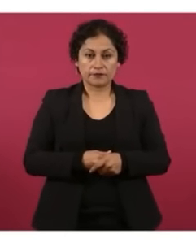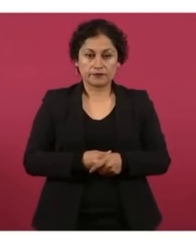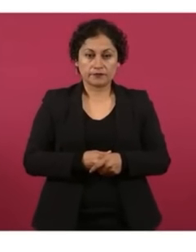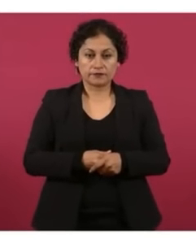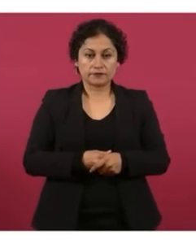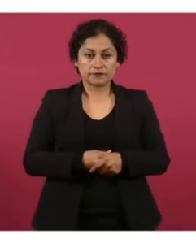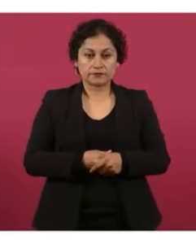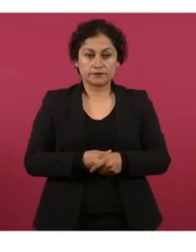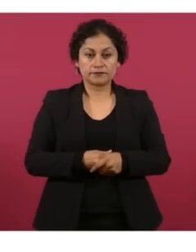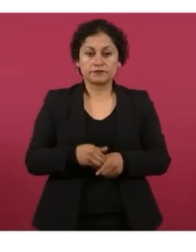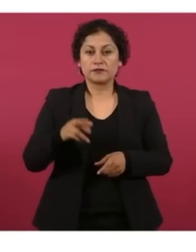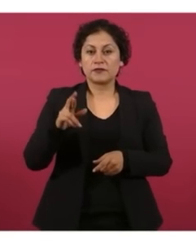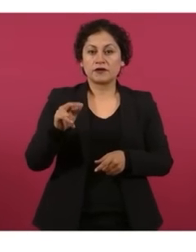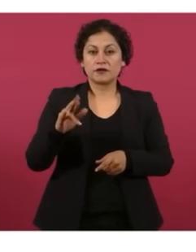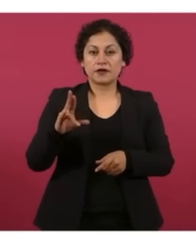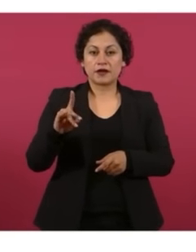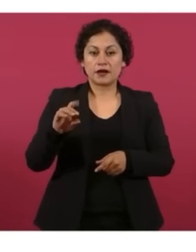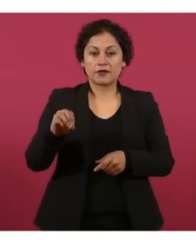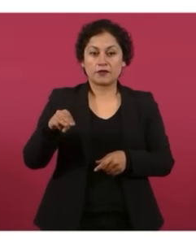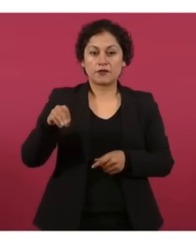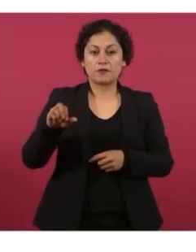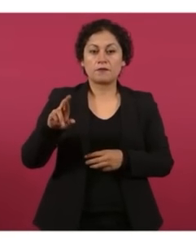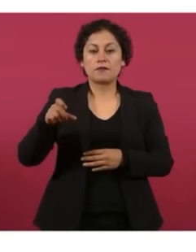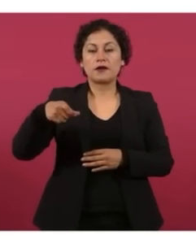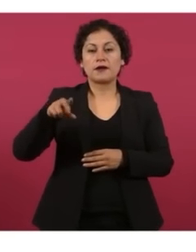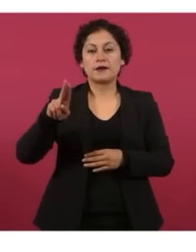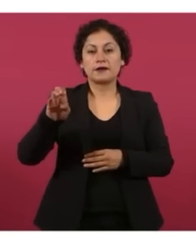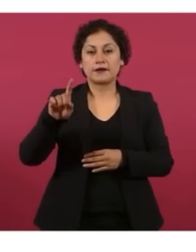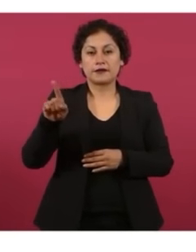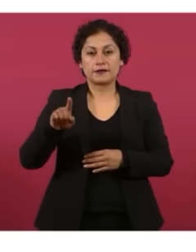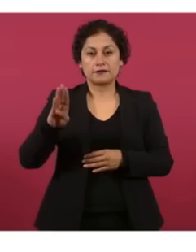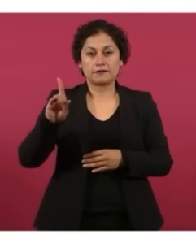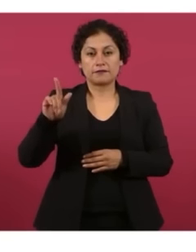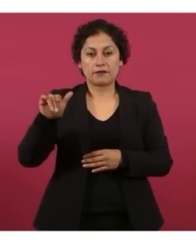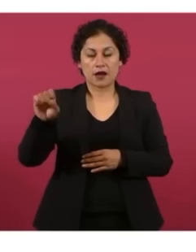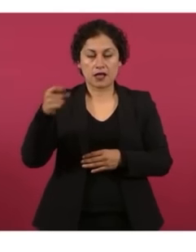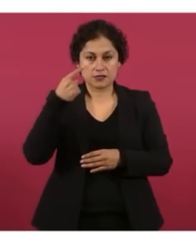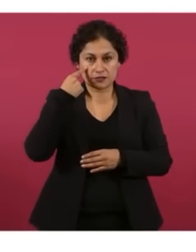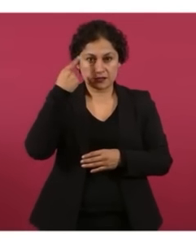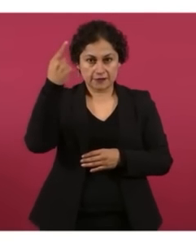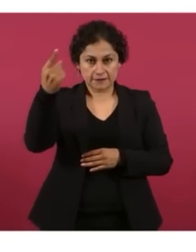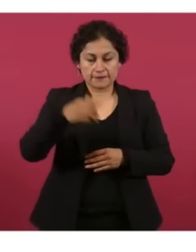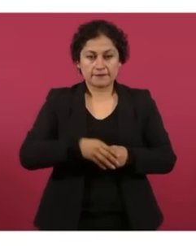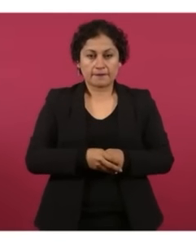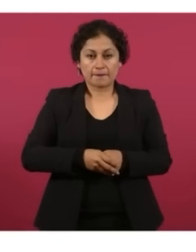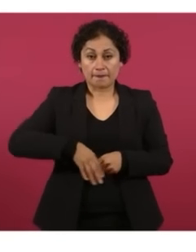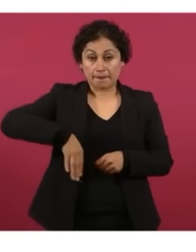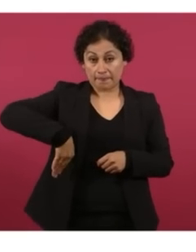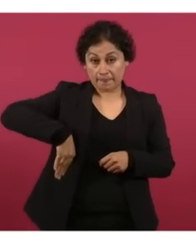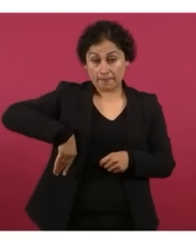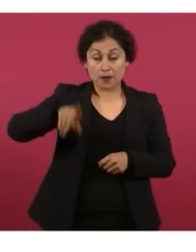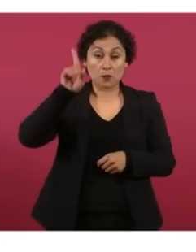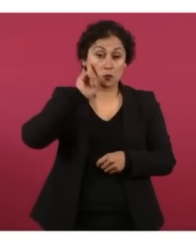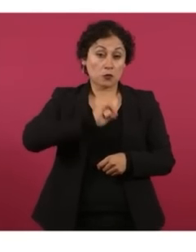Ricardo Márquez Blas, lo acaba de nombrar la presidenta